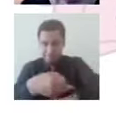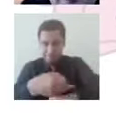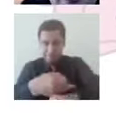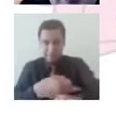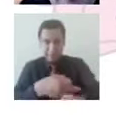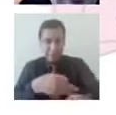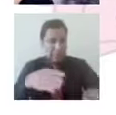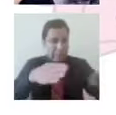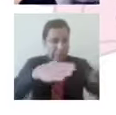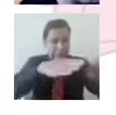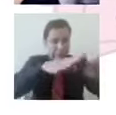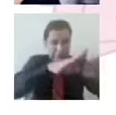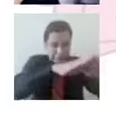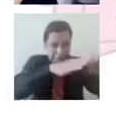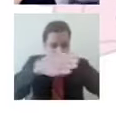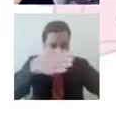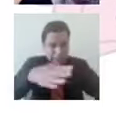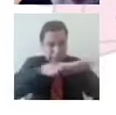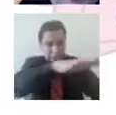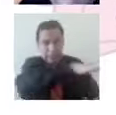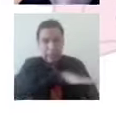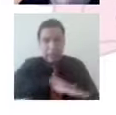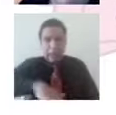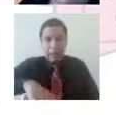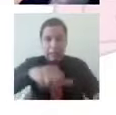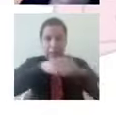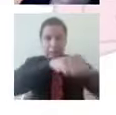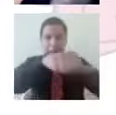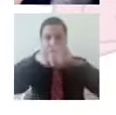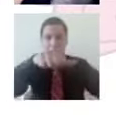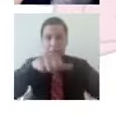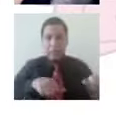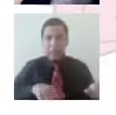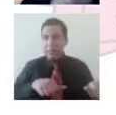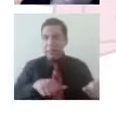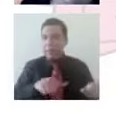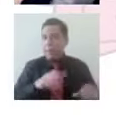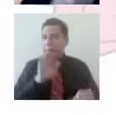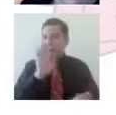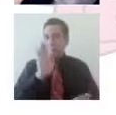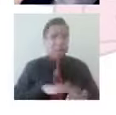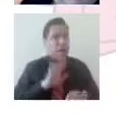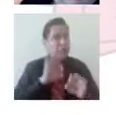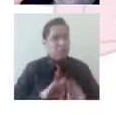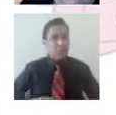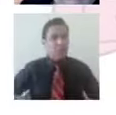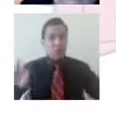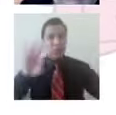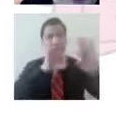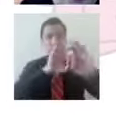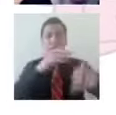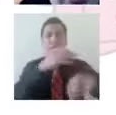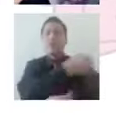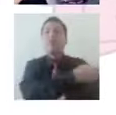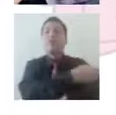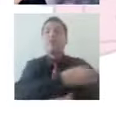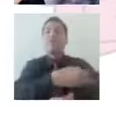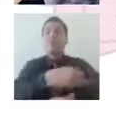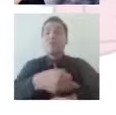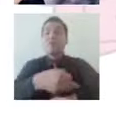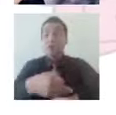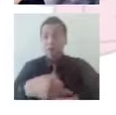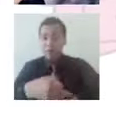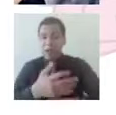social. Me decía mi gran maestra Magdalena Sánchez, en la familia se brindan los más grandes amores y